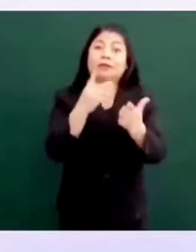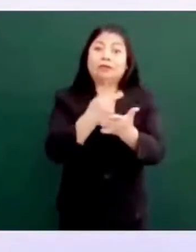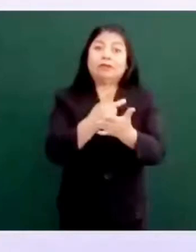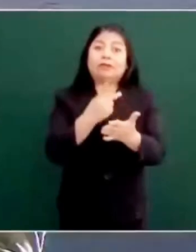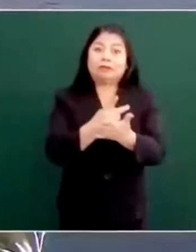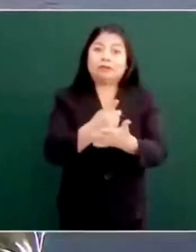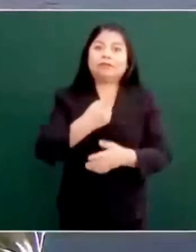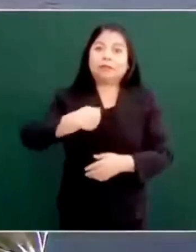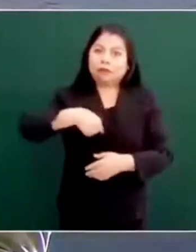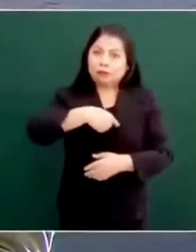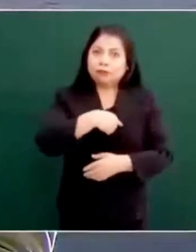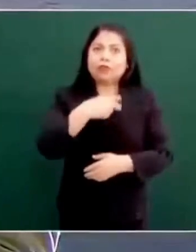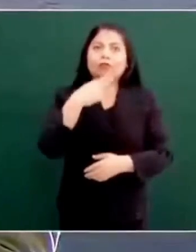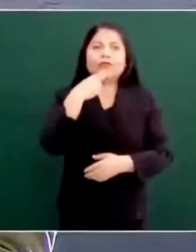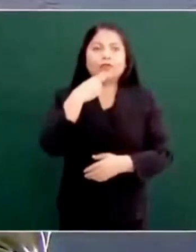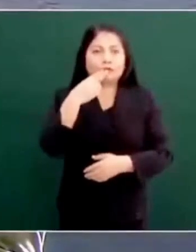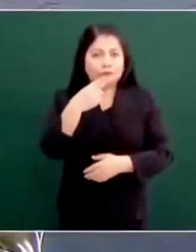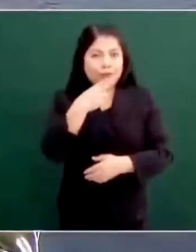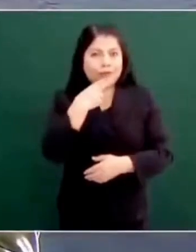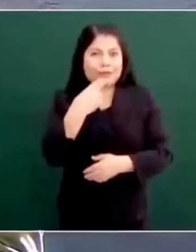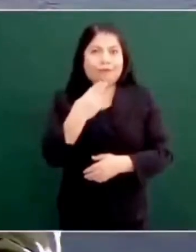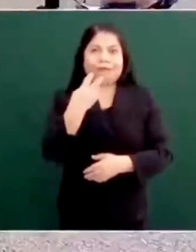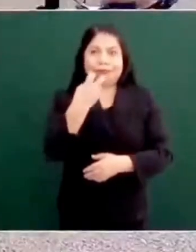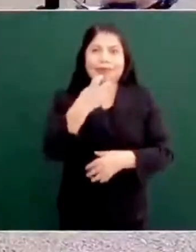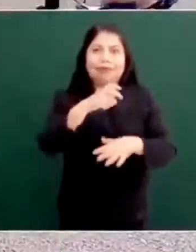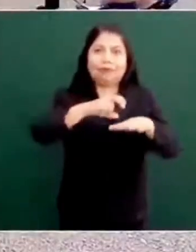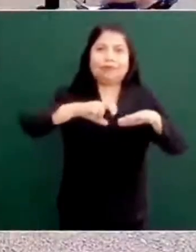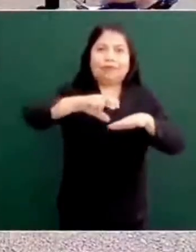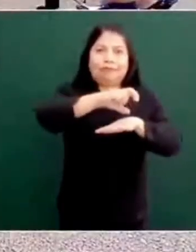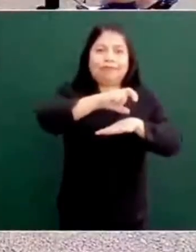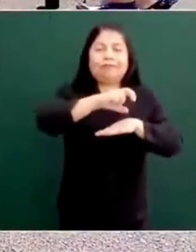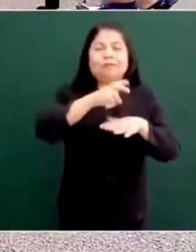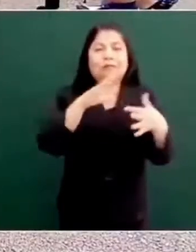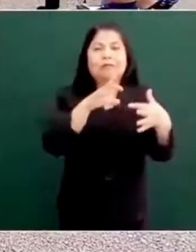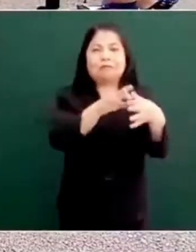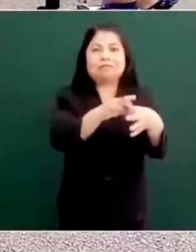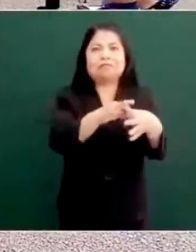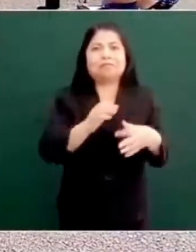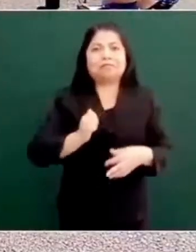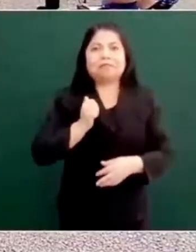no costar un quinto más, con economías de la construcción del tren. Es cuanto. Llevamos alrededor de de avance, lo tendremos a tiempo,